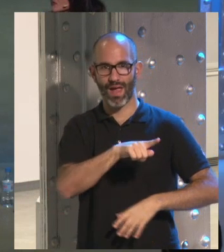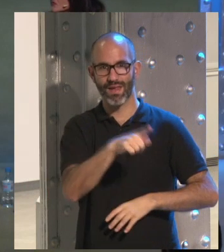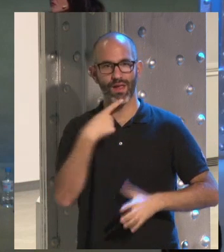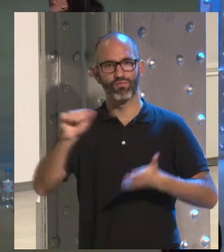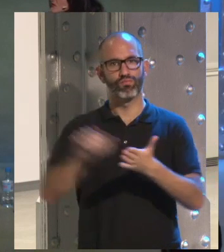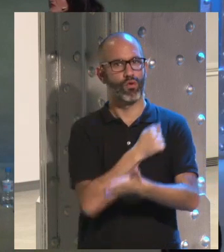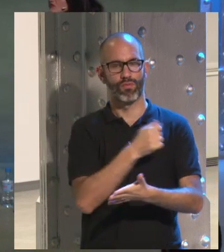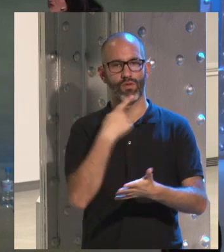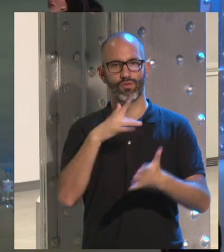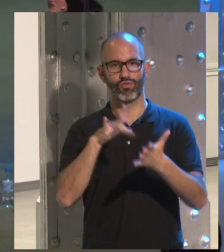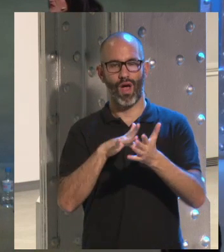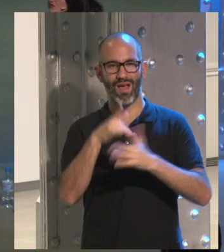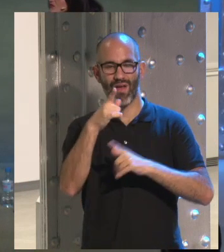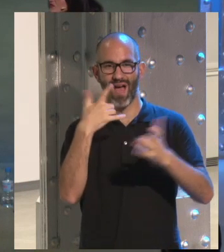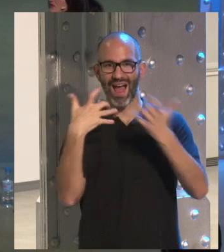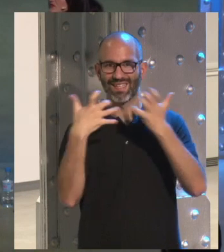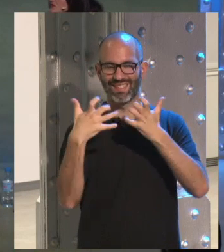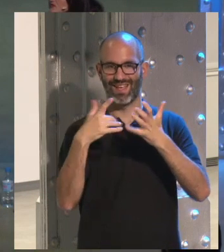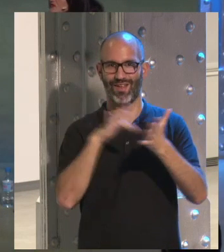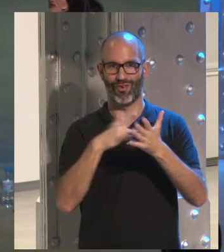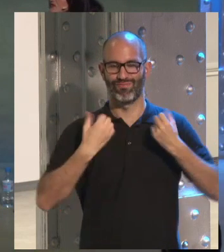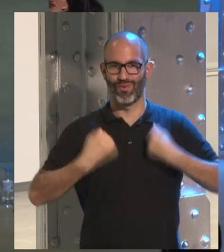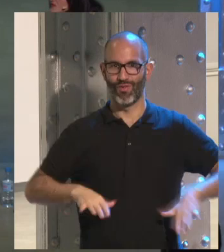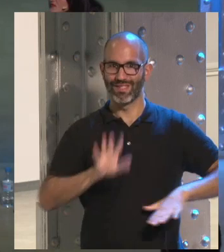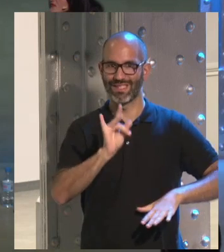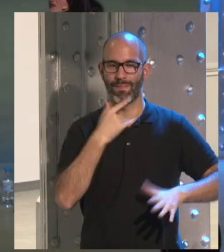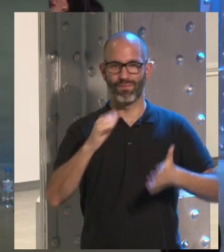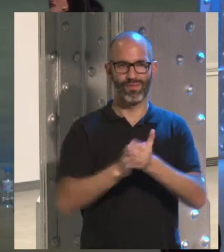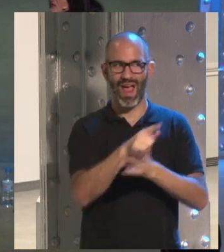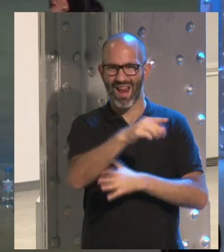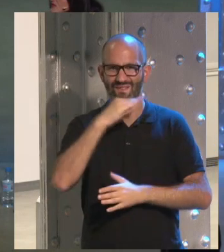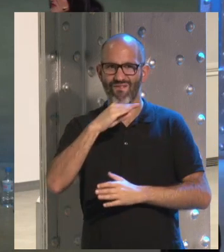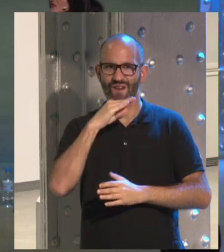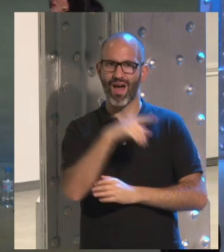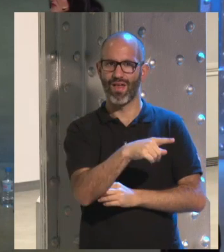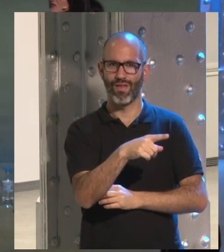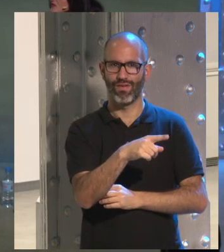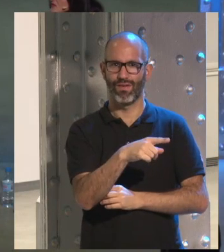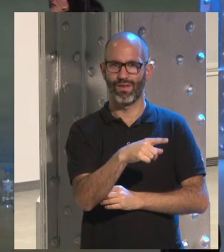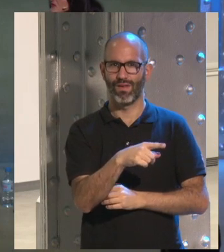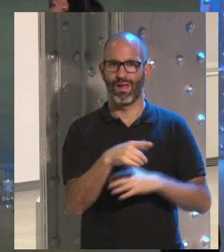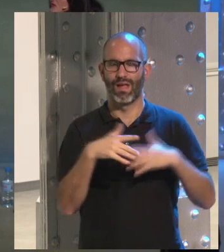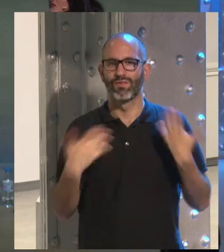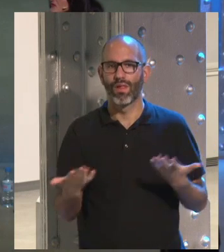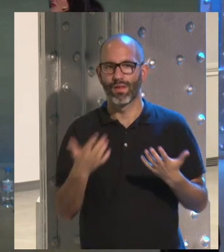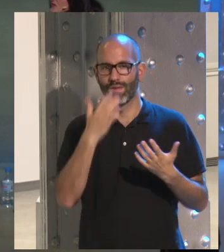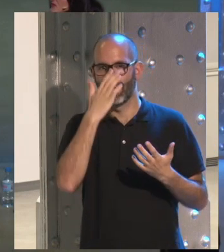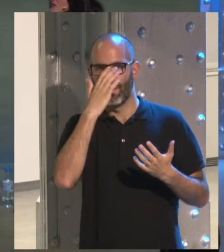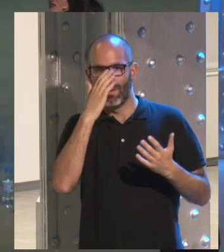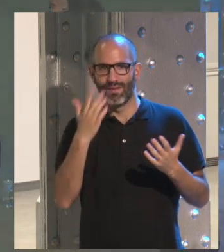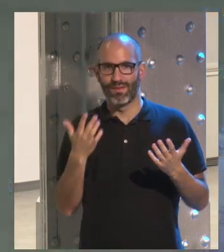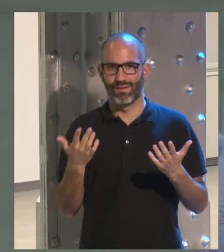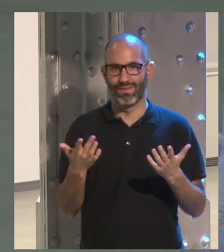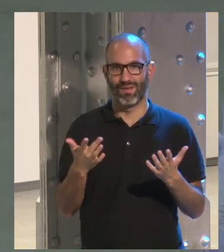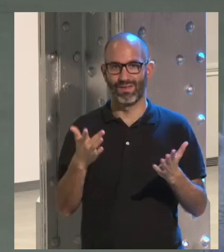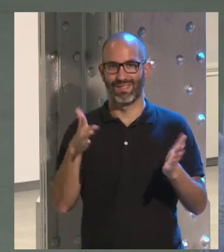borraron la cuenta y eran fotos artísticas y estaba súper cabreado entonces después hacía half half